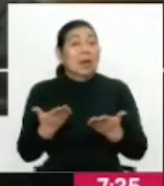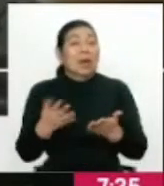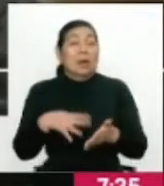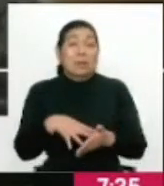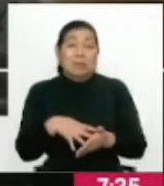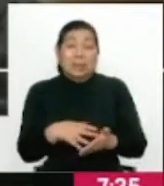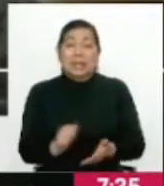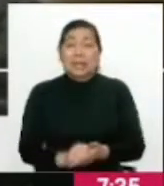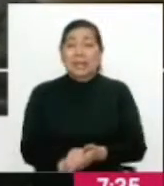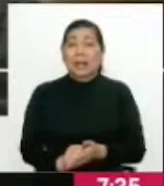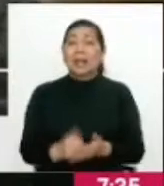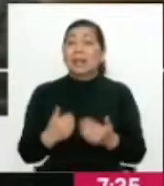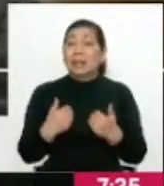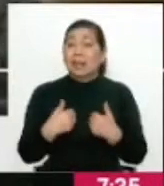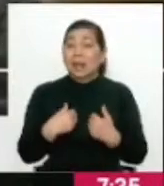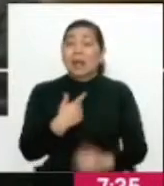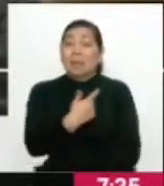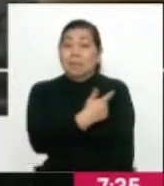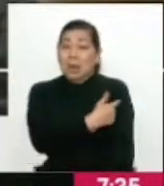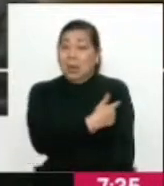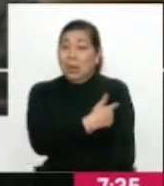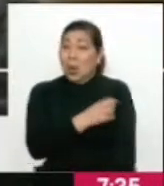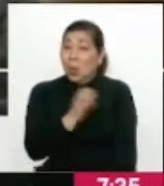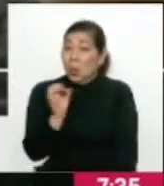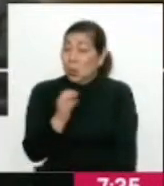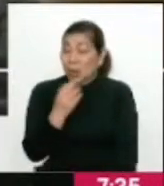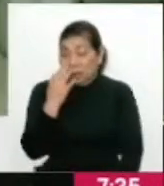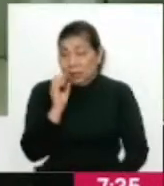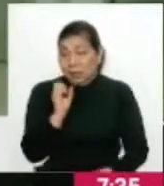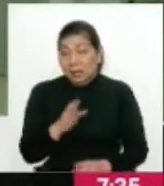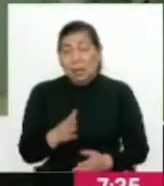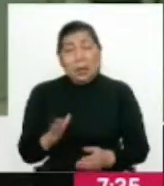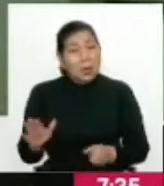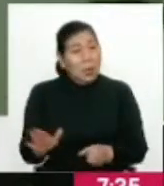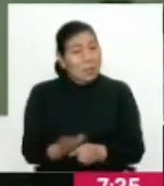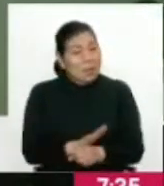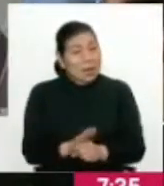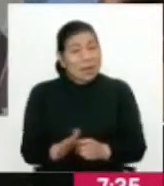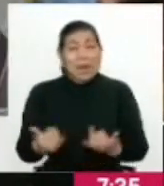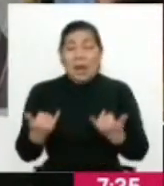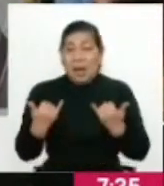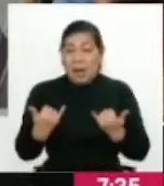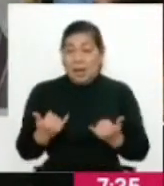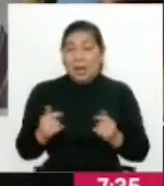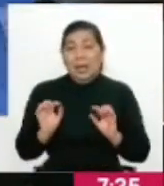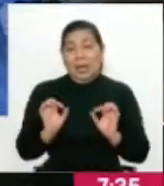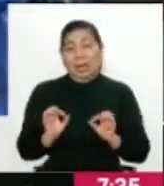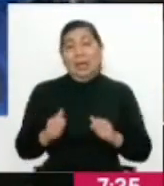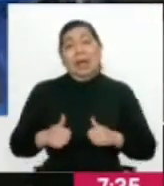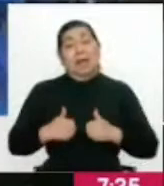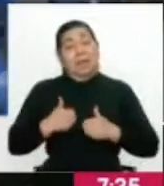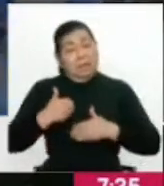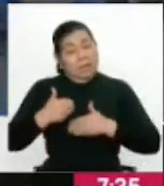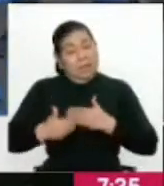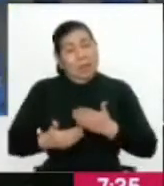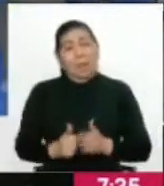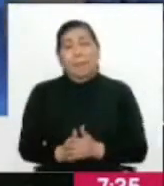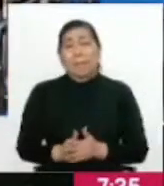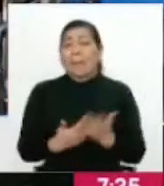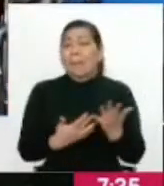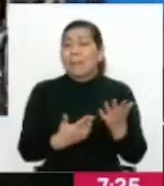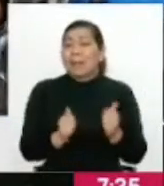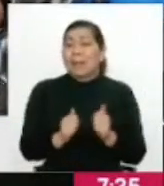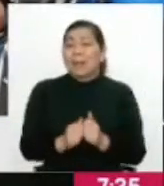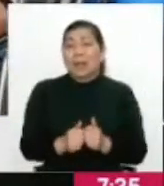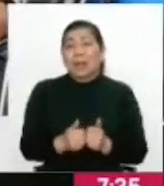vulnerable, debe tener sus vacunas. Si nunca se ha contagiado, completas, y a partir de ahí, la vida debe continuar. Esperando